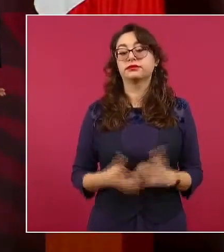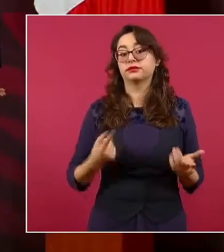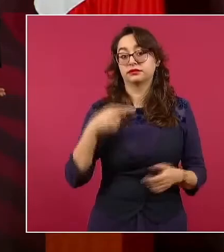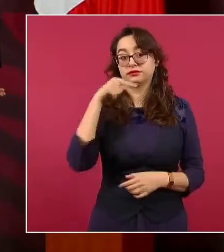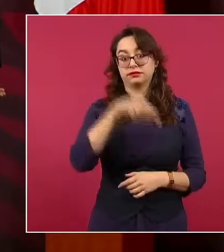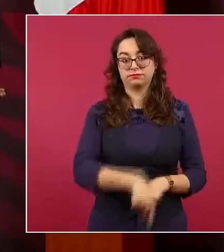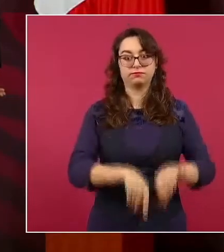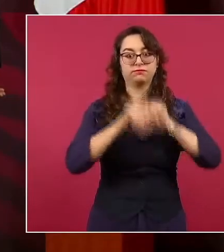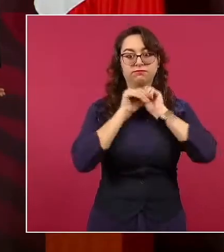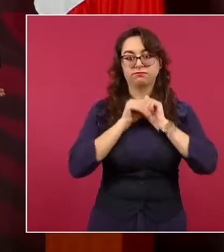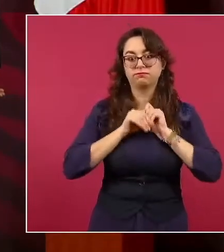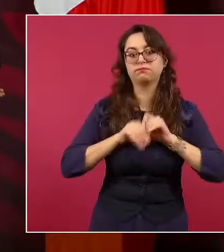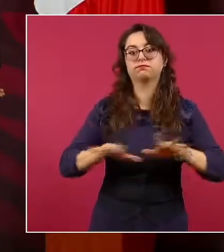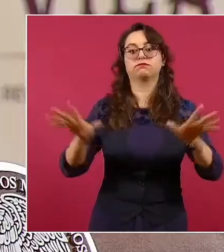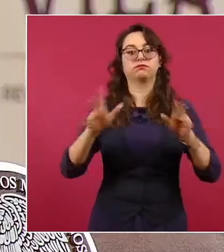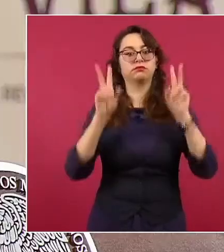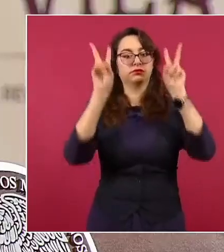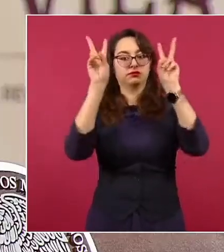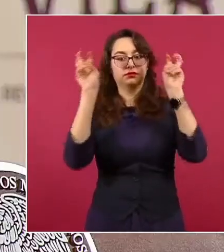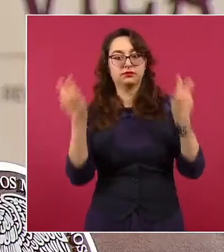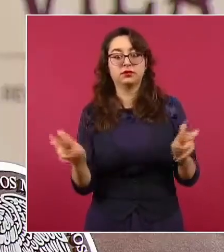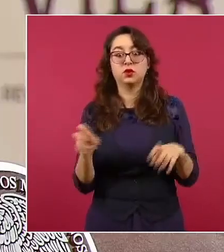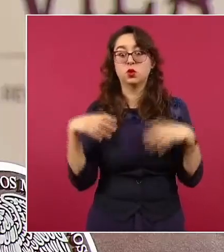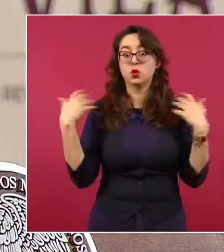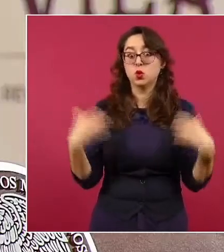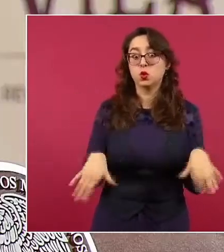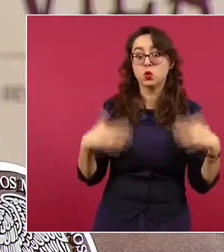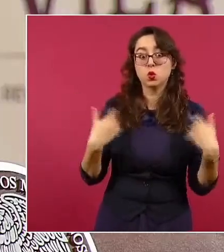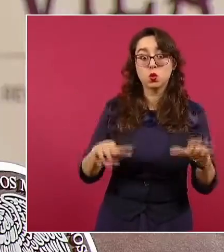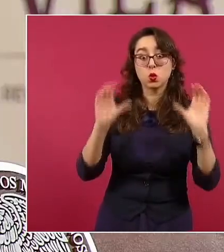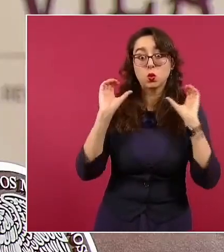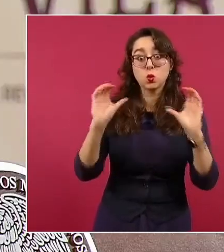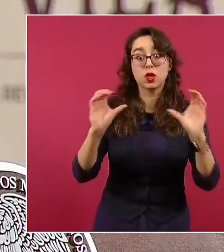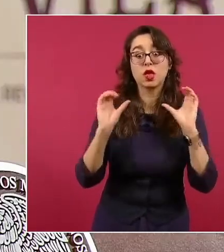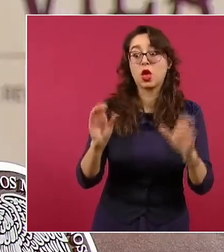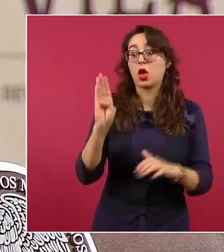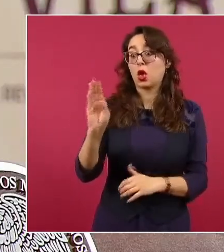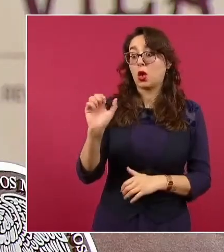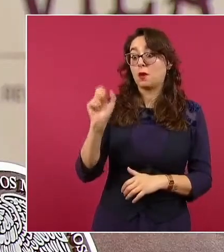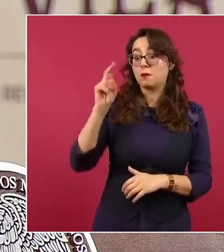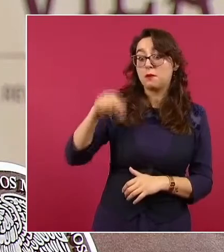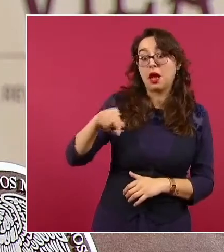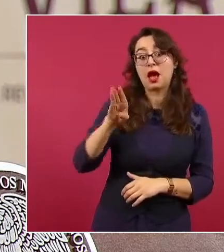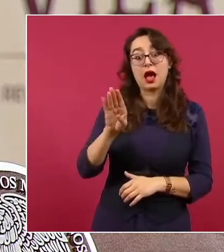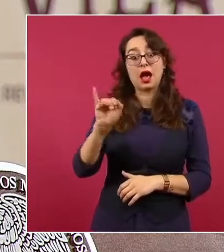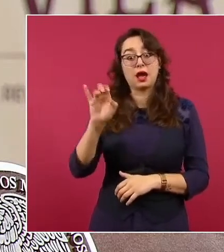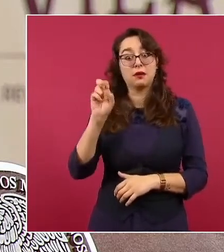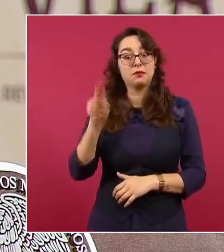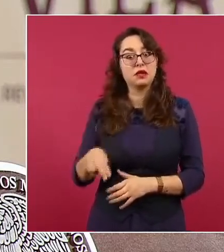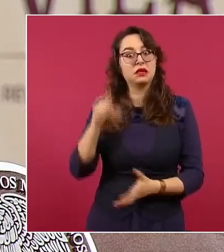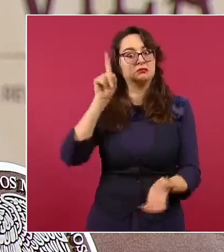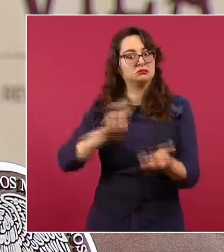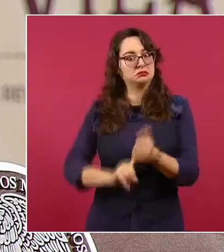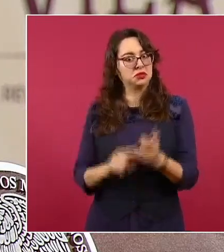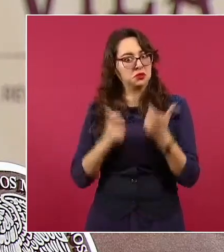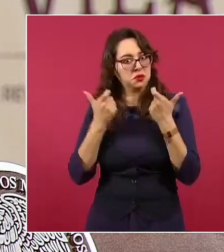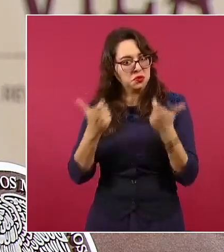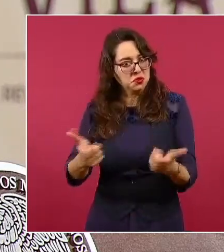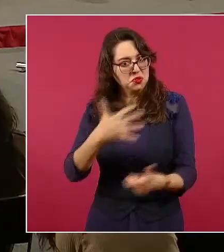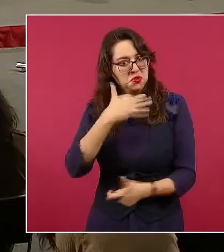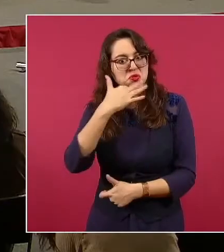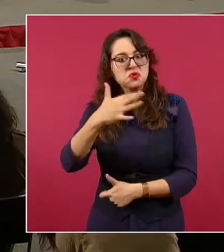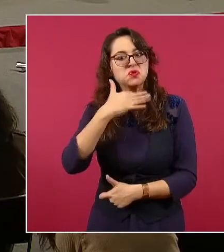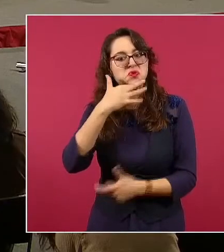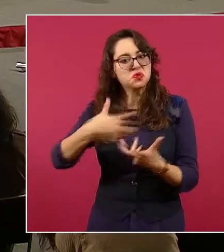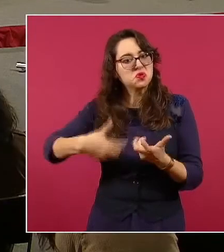primera plana, la nota se titula, alertan que Banbienestar pudo servir para lavado. Así dice.